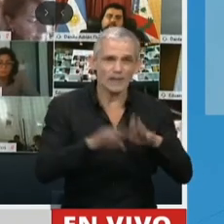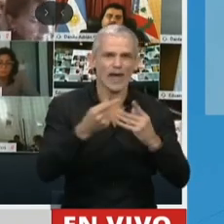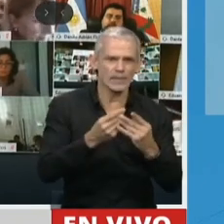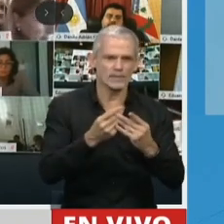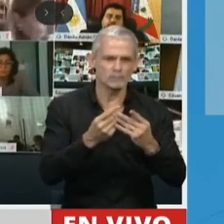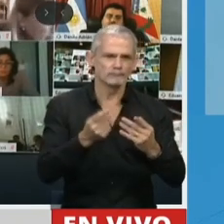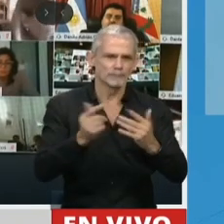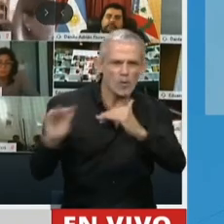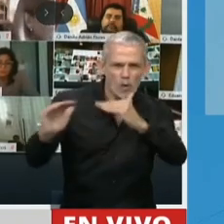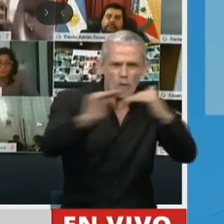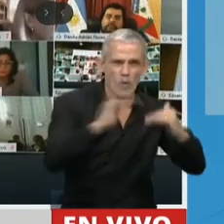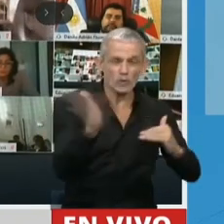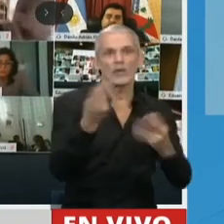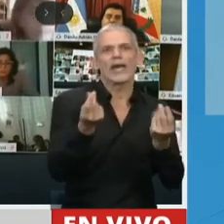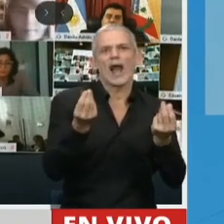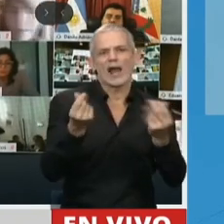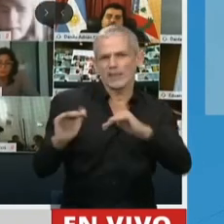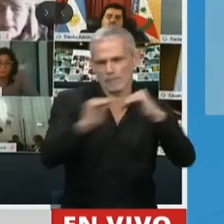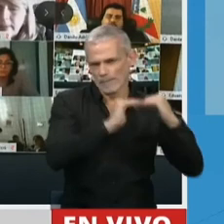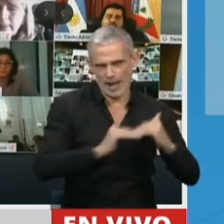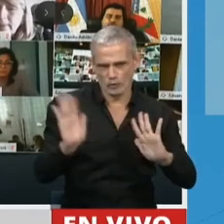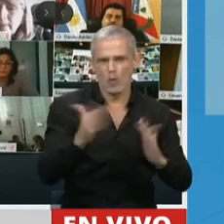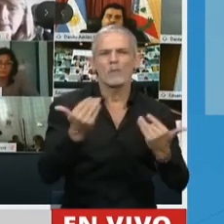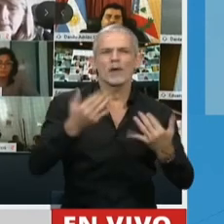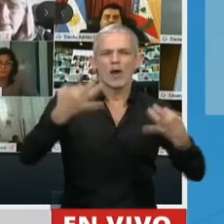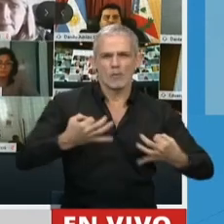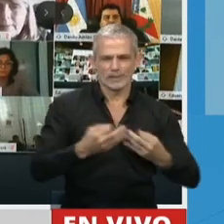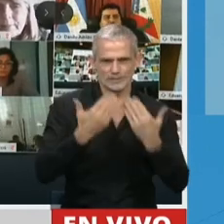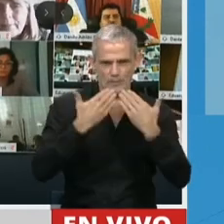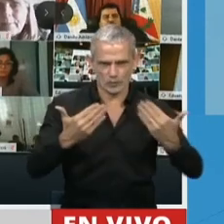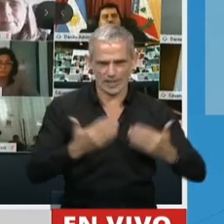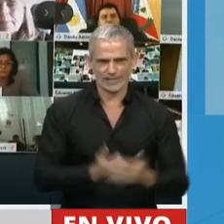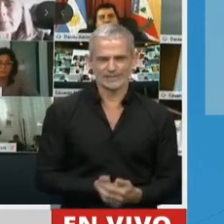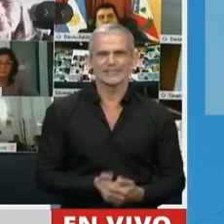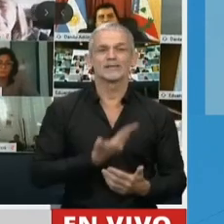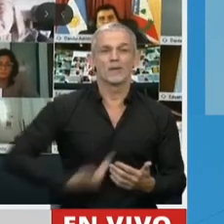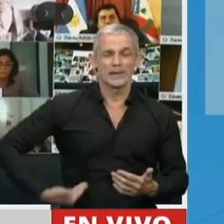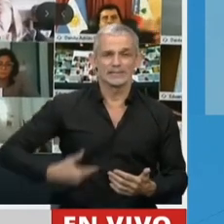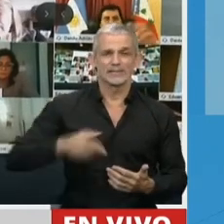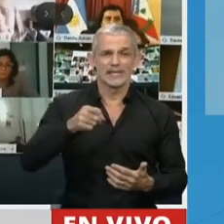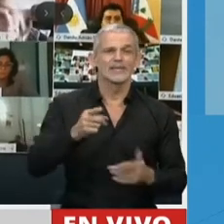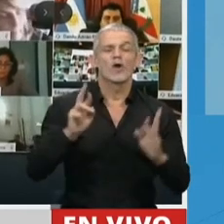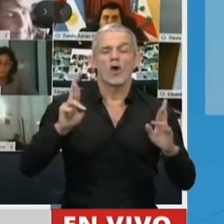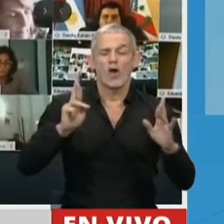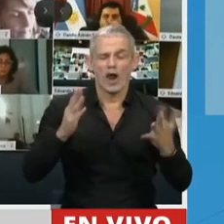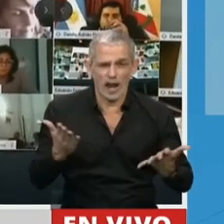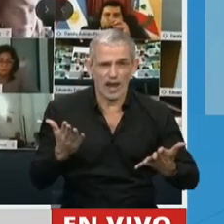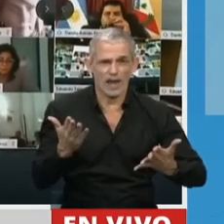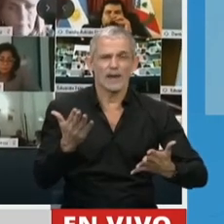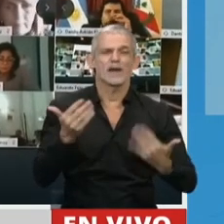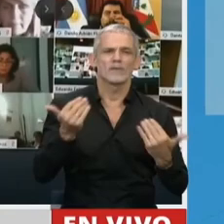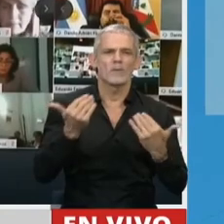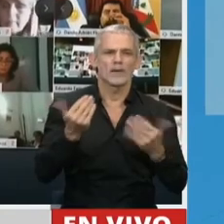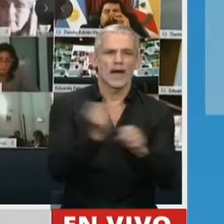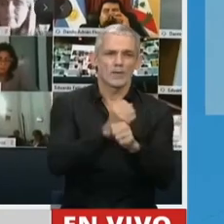con equidad y con calidad se pueda llevar a cabo. Gracias, señor presidente y espero que podamos...